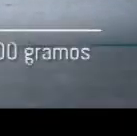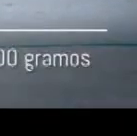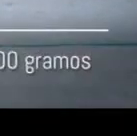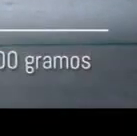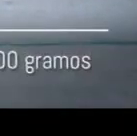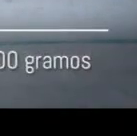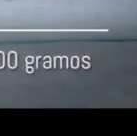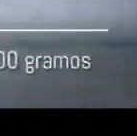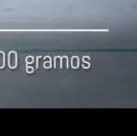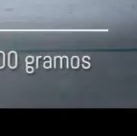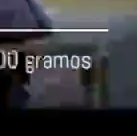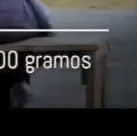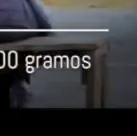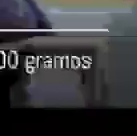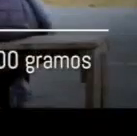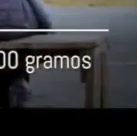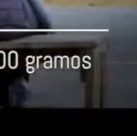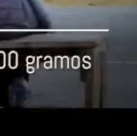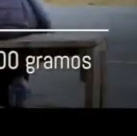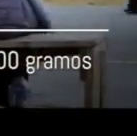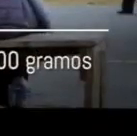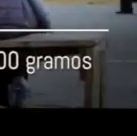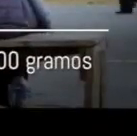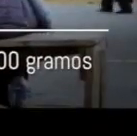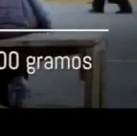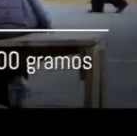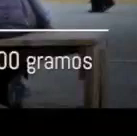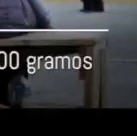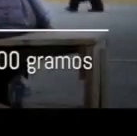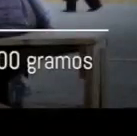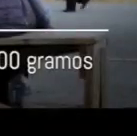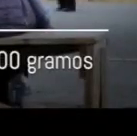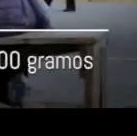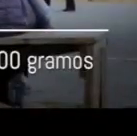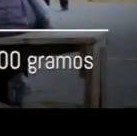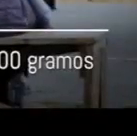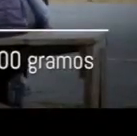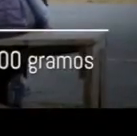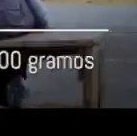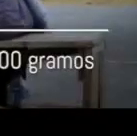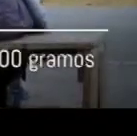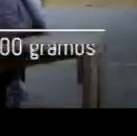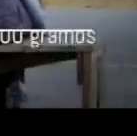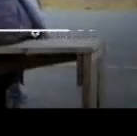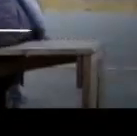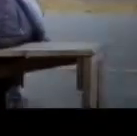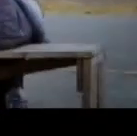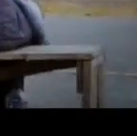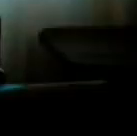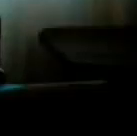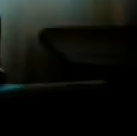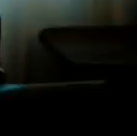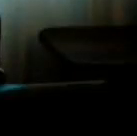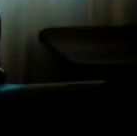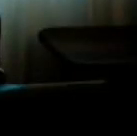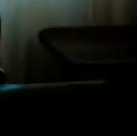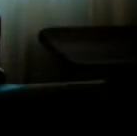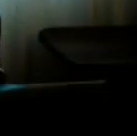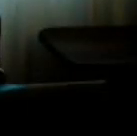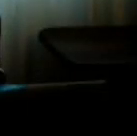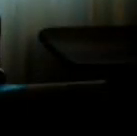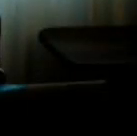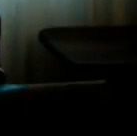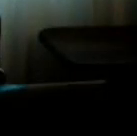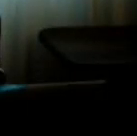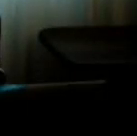Este deporte Sí se nota Que está Perdiéndose Porque no lo No